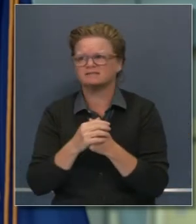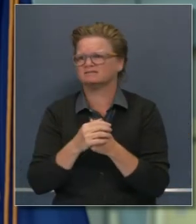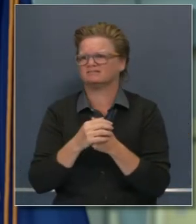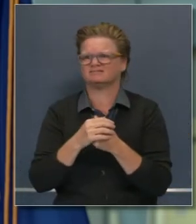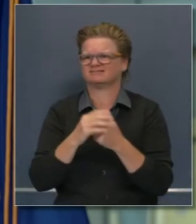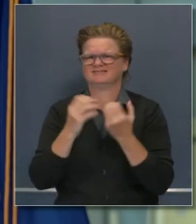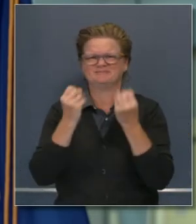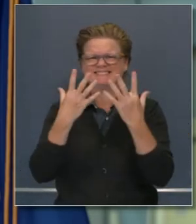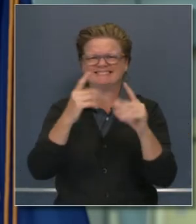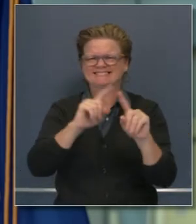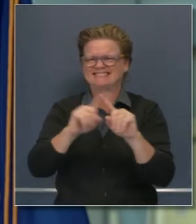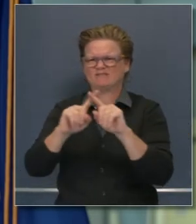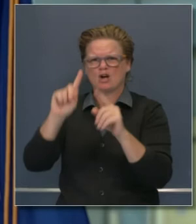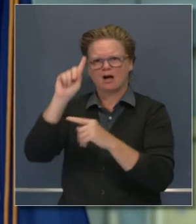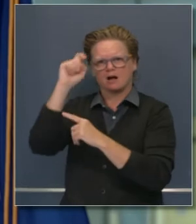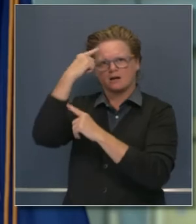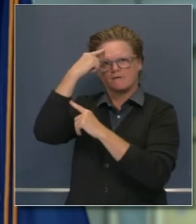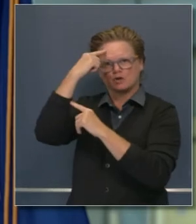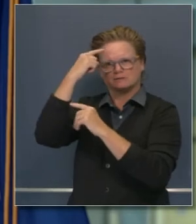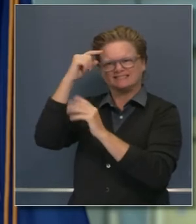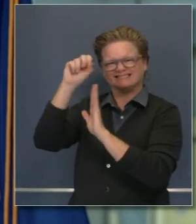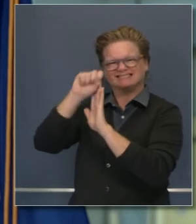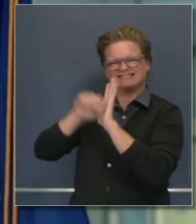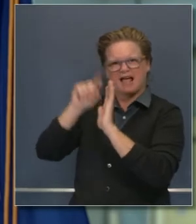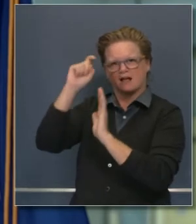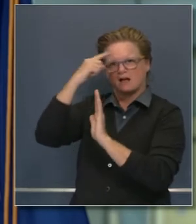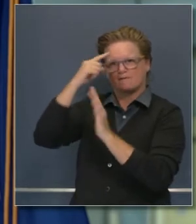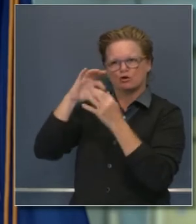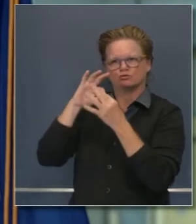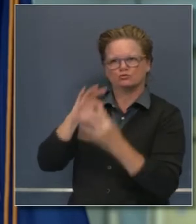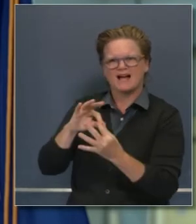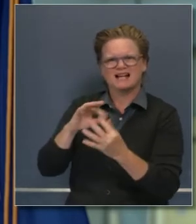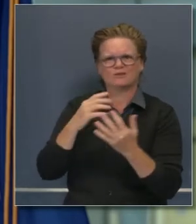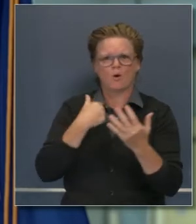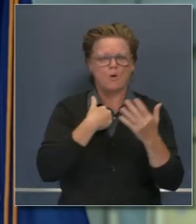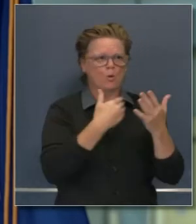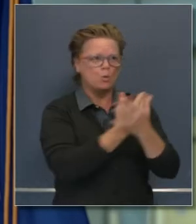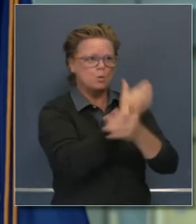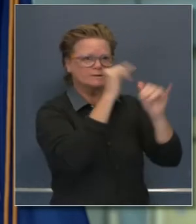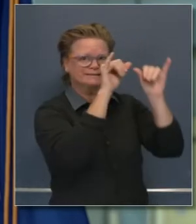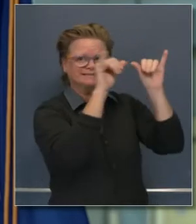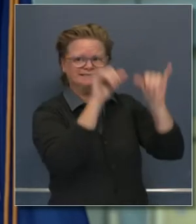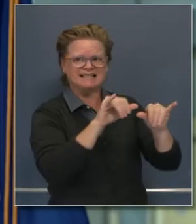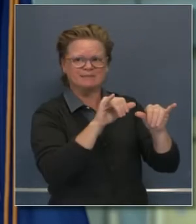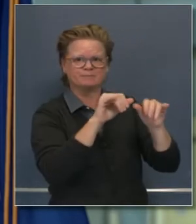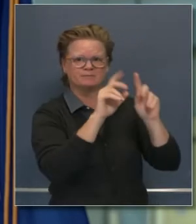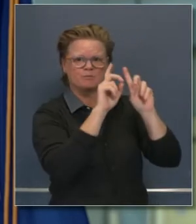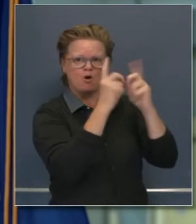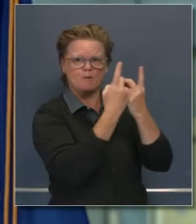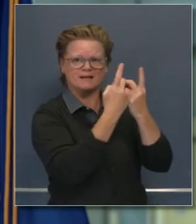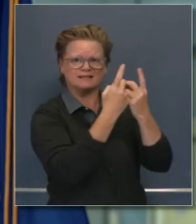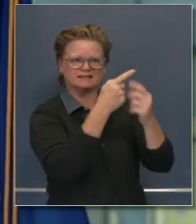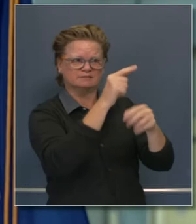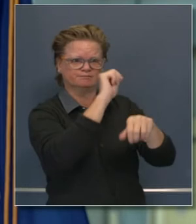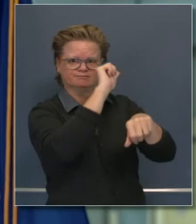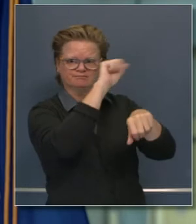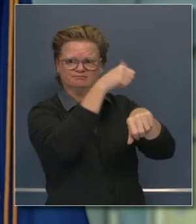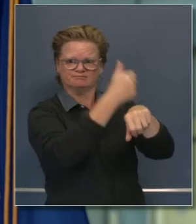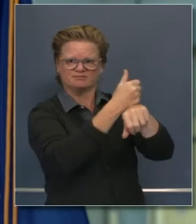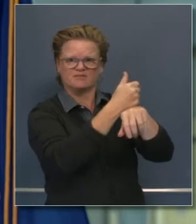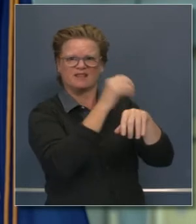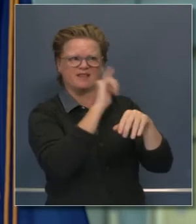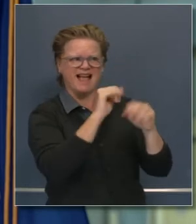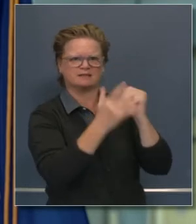motorizados y muchas otras áreas. Por eso creé la oficina de innovación digital, pidiendo